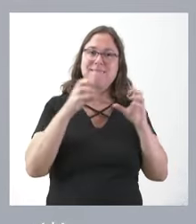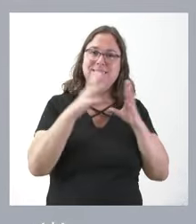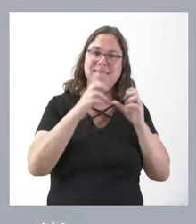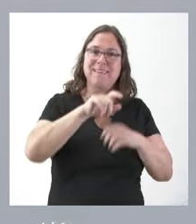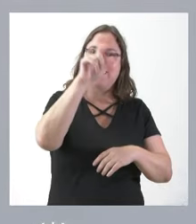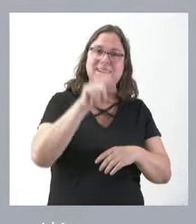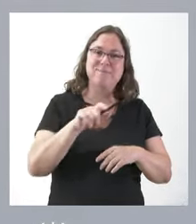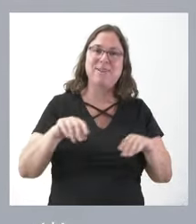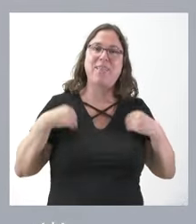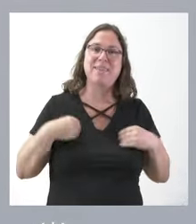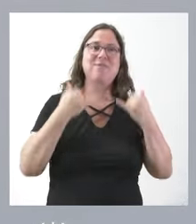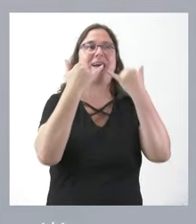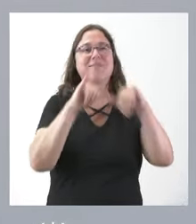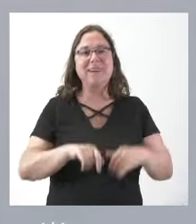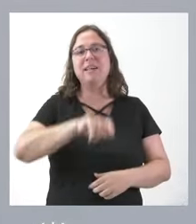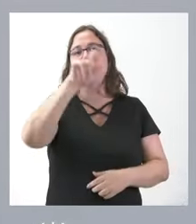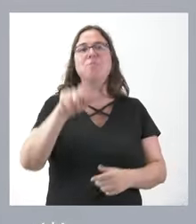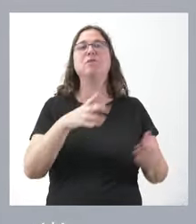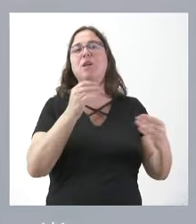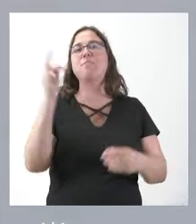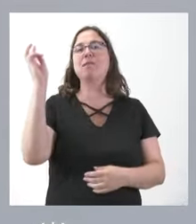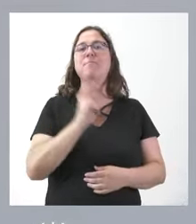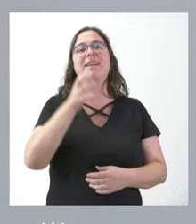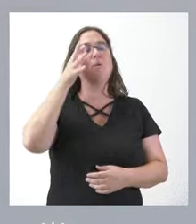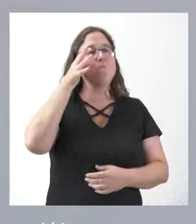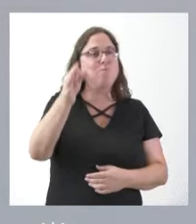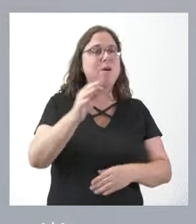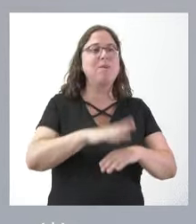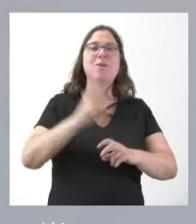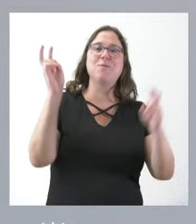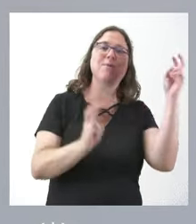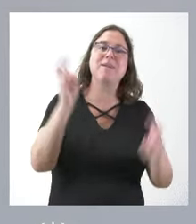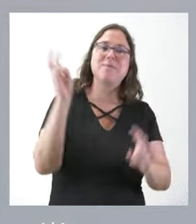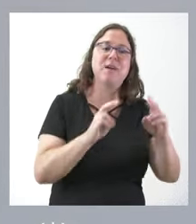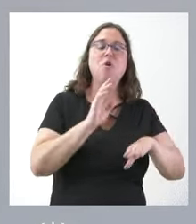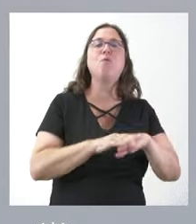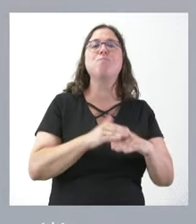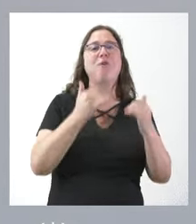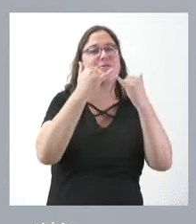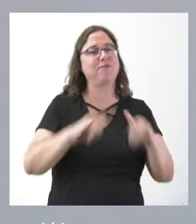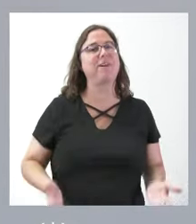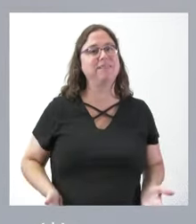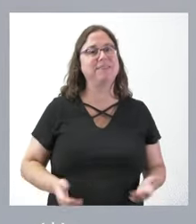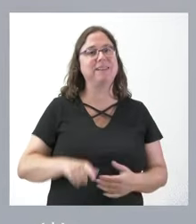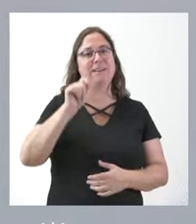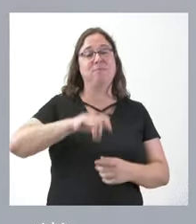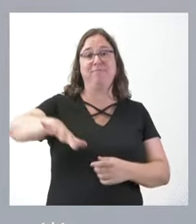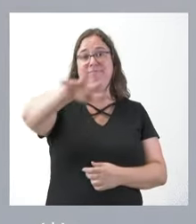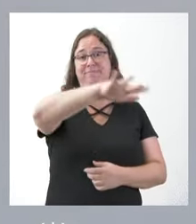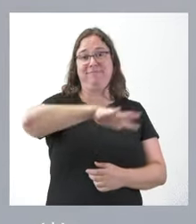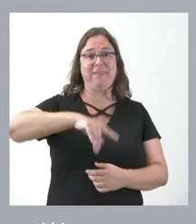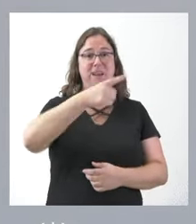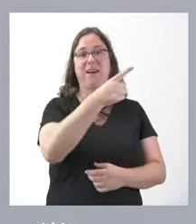poder celebrar estas fiestas, que hay muchas personas que vienen a nuestros pueblos precisamente con motivo de esas fiestas, muchas personas del entorno de cada uno de los